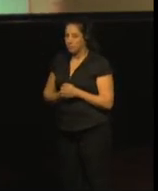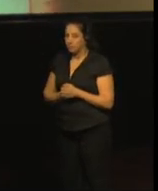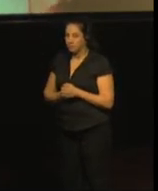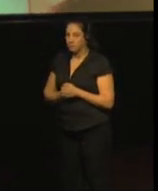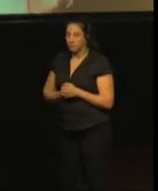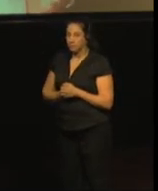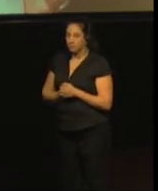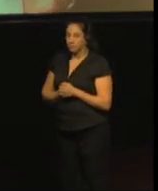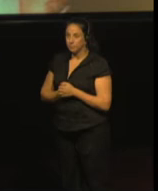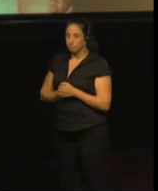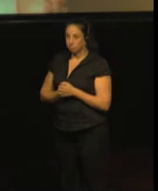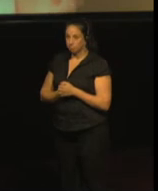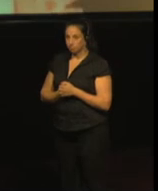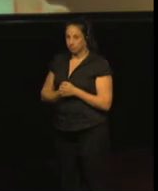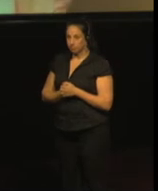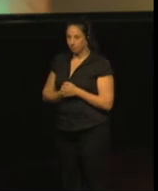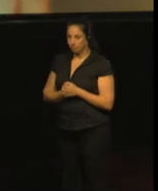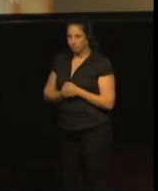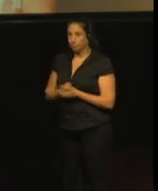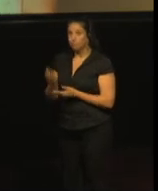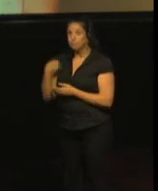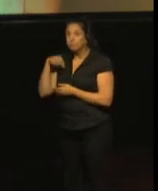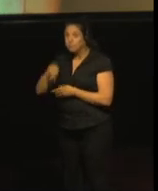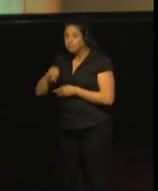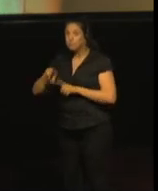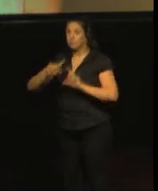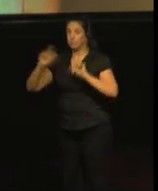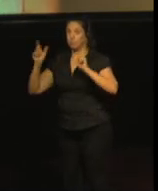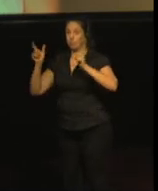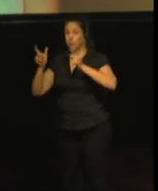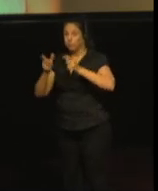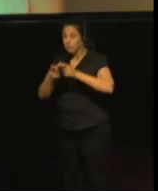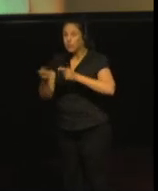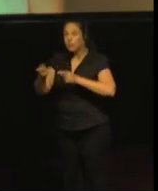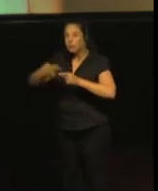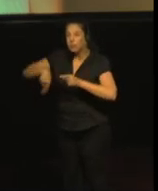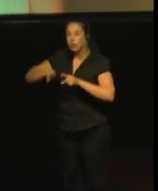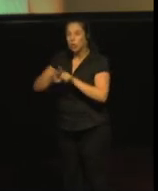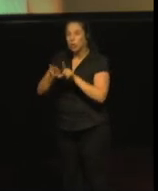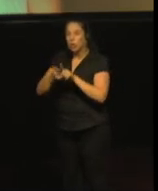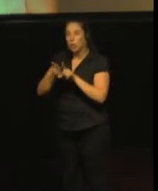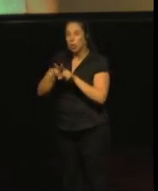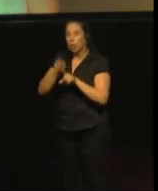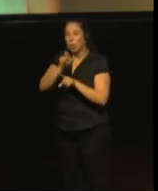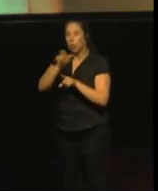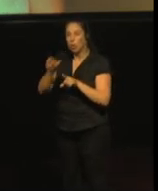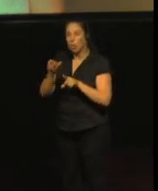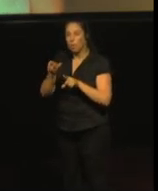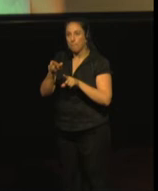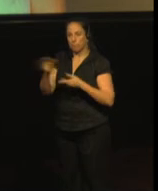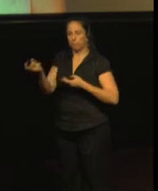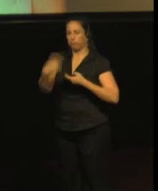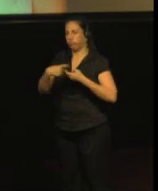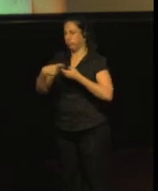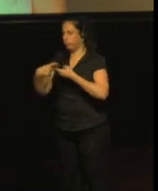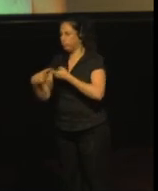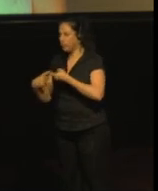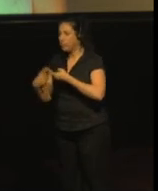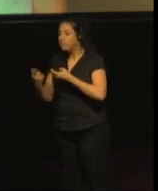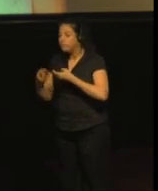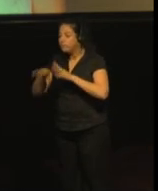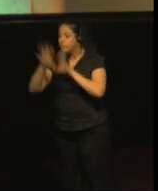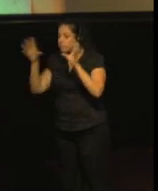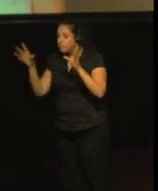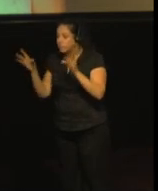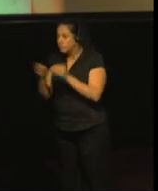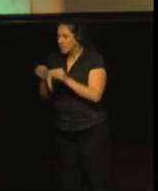tuvimos a muchos socios y tuvimos que tomar una decisión respecto a la gran cantidad